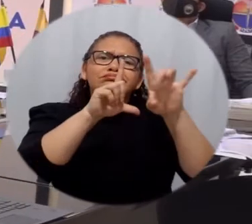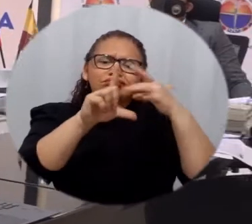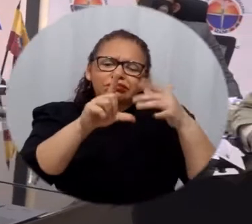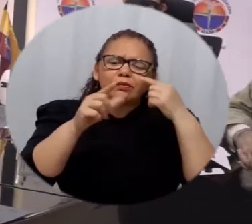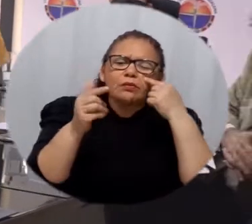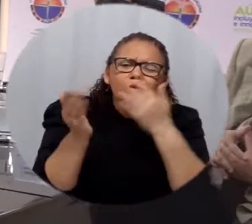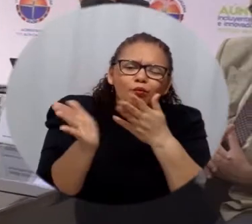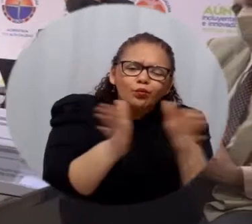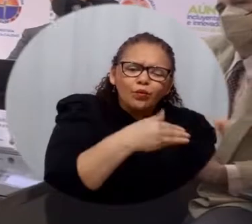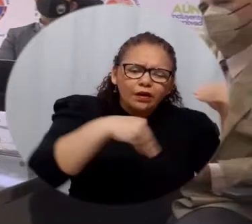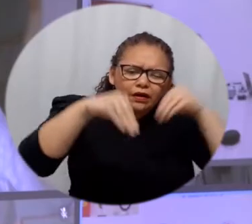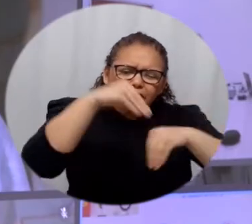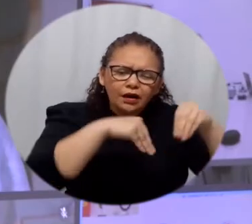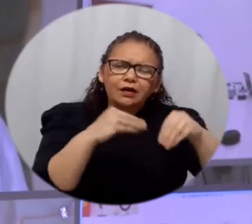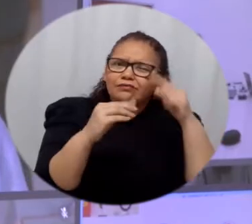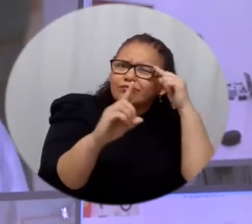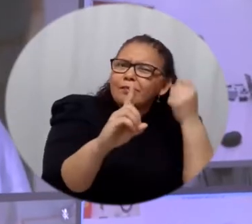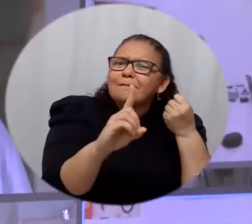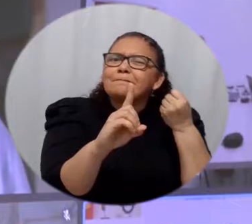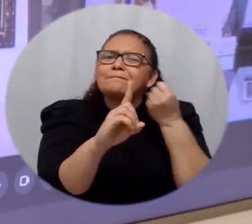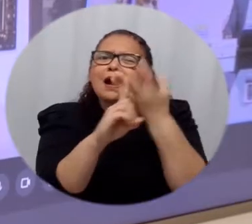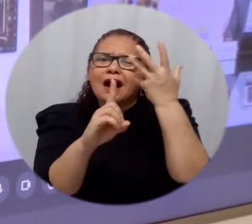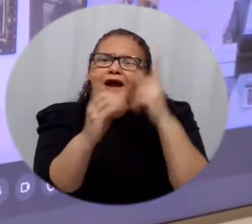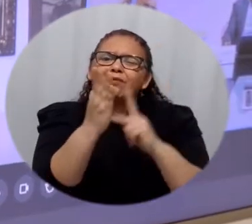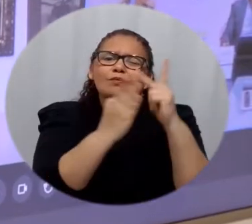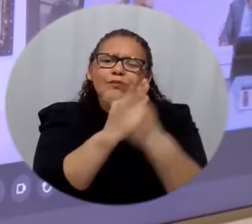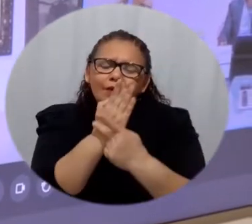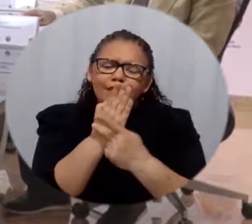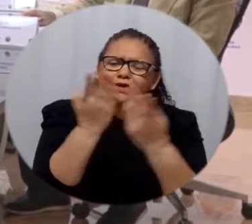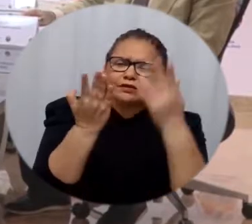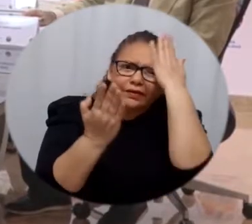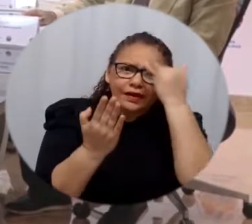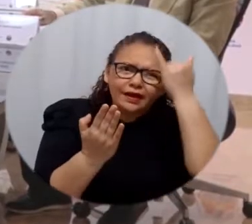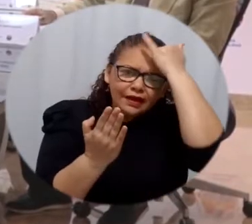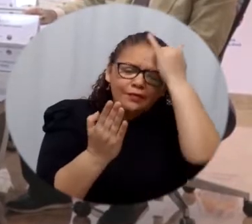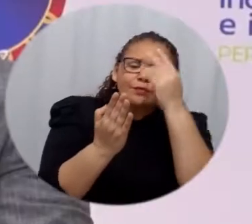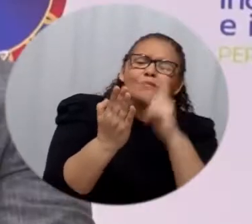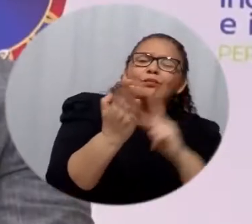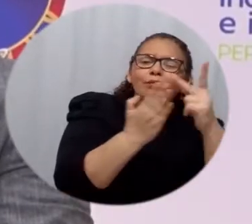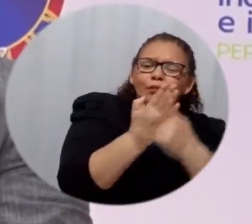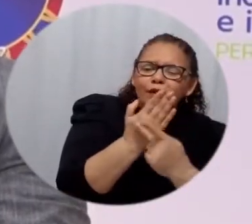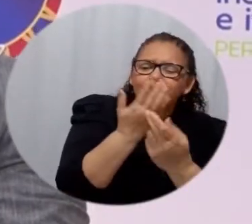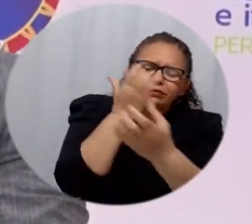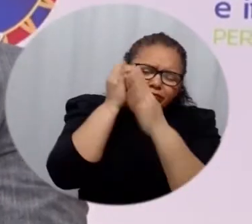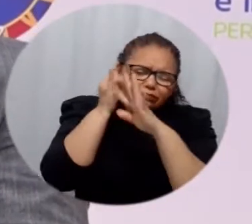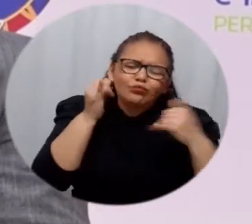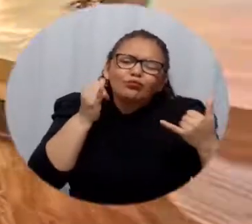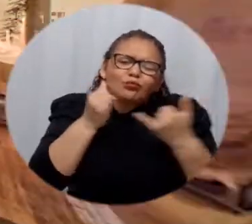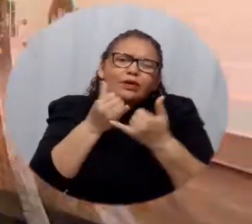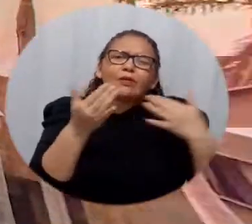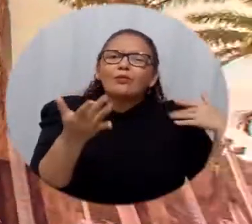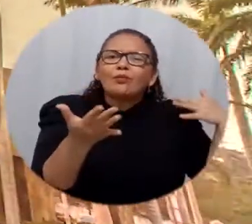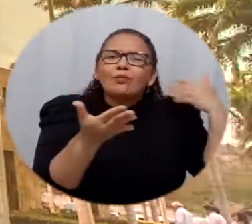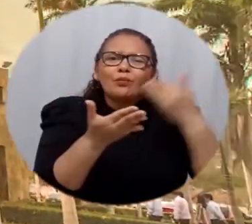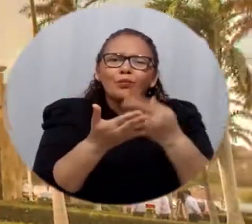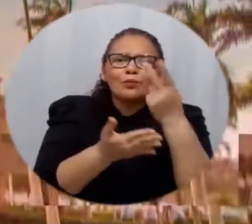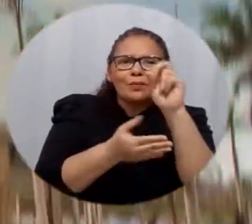trabajo en aras de avanzar en proyectos de alto impacto académico y científico, como se viene realizando desde hace 20 años.